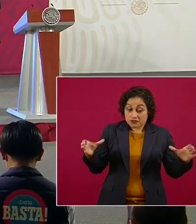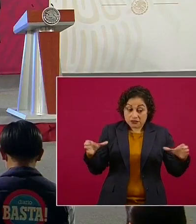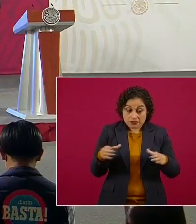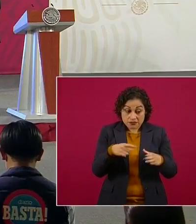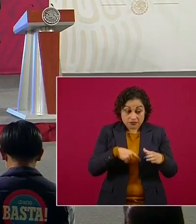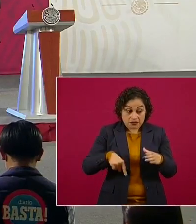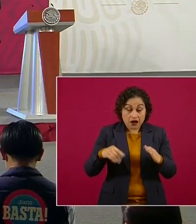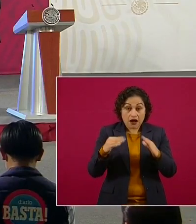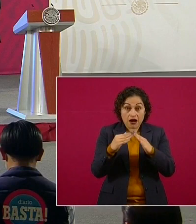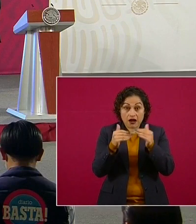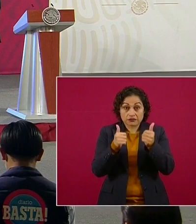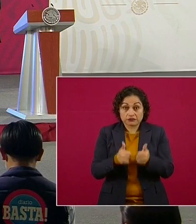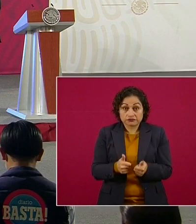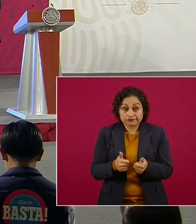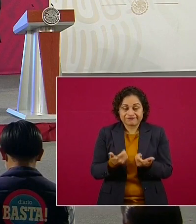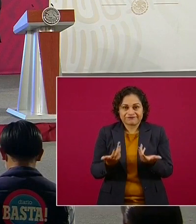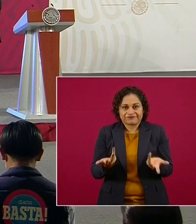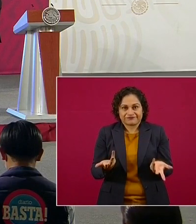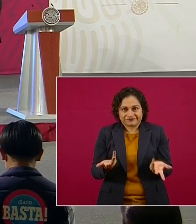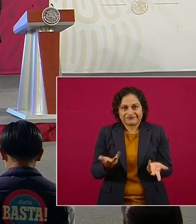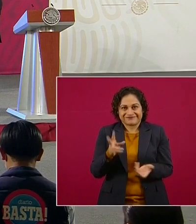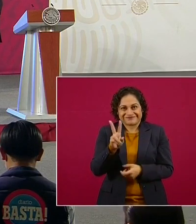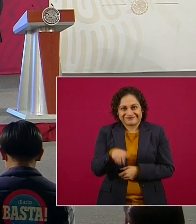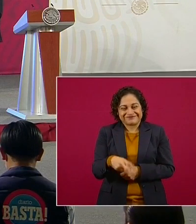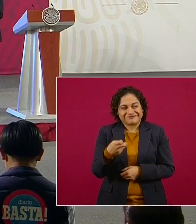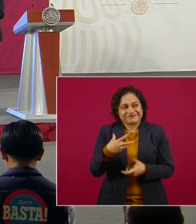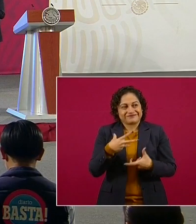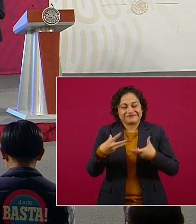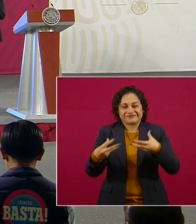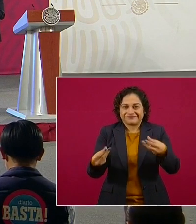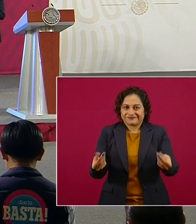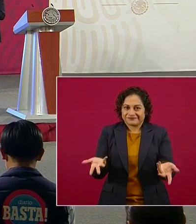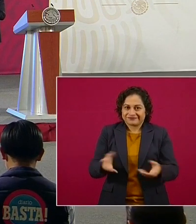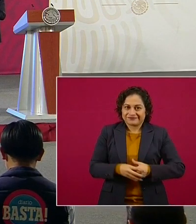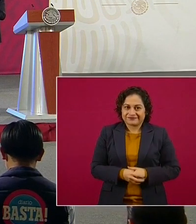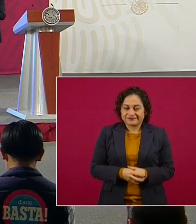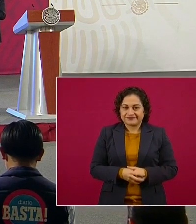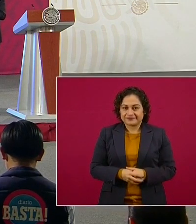en estos días,